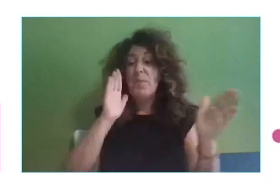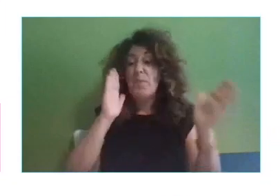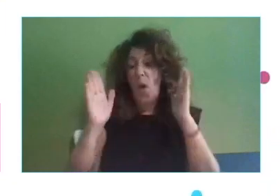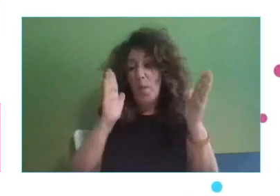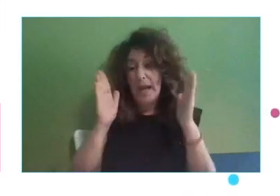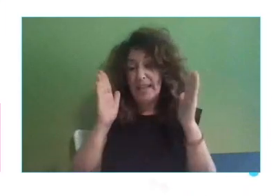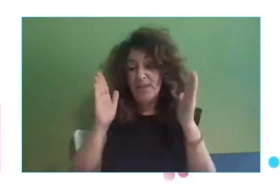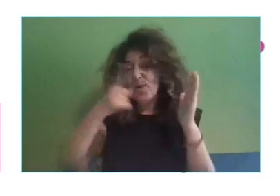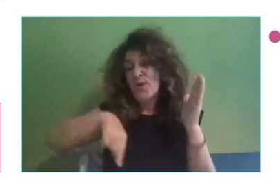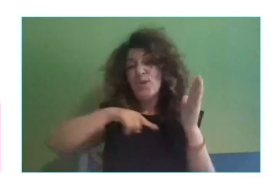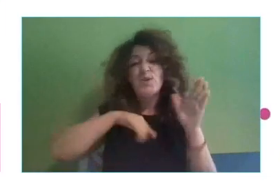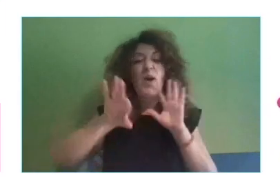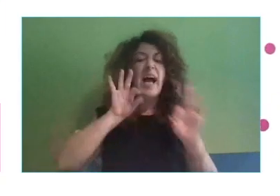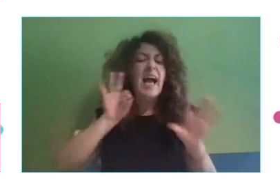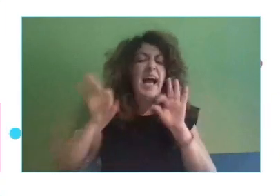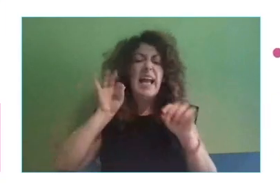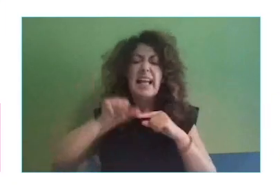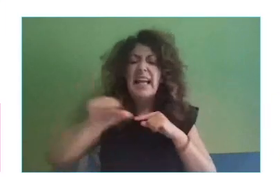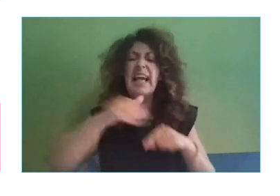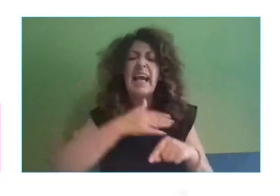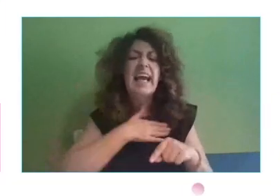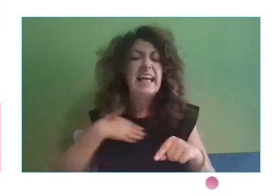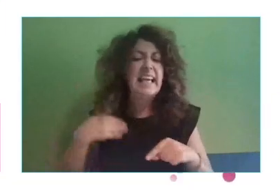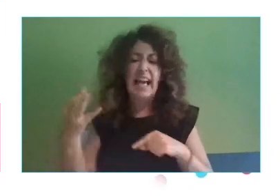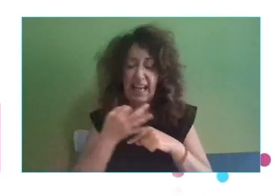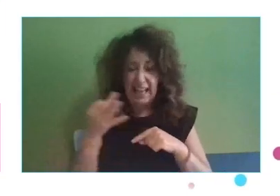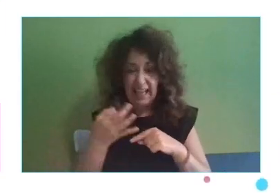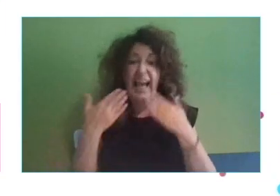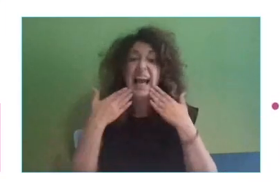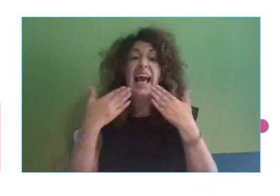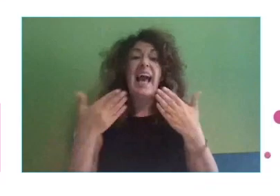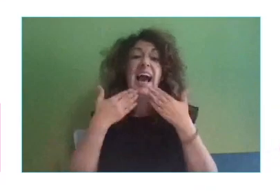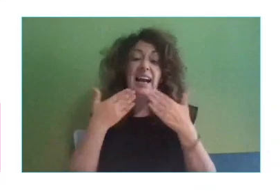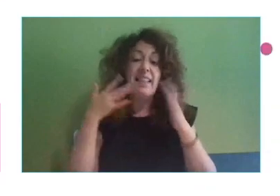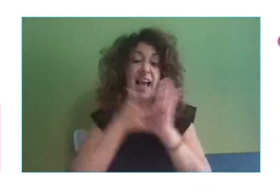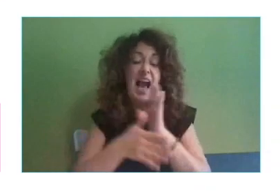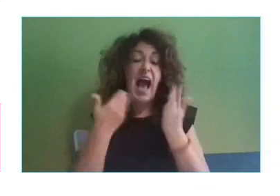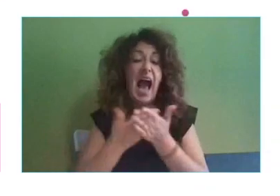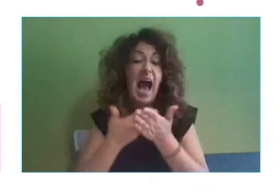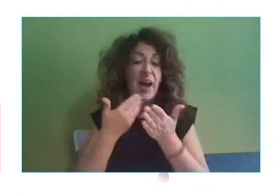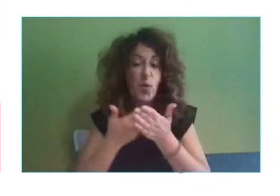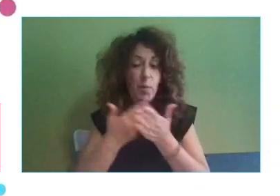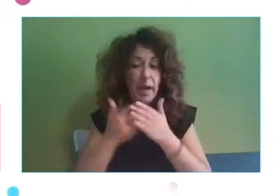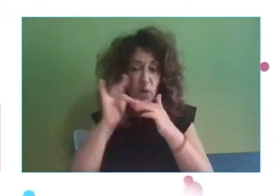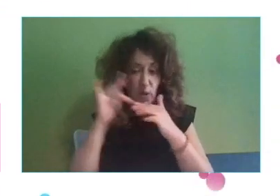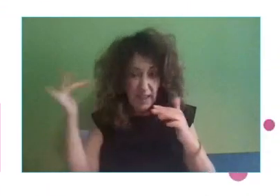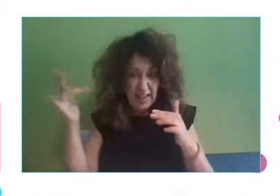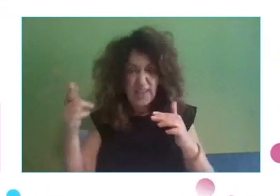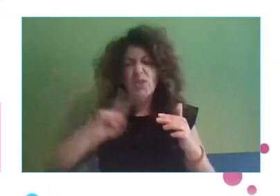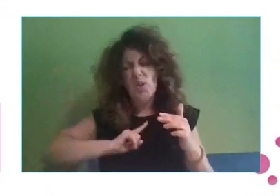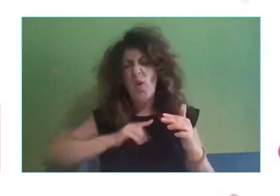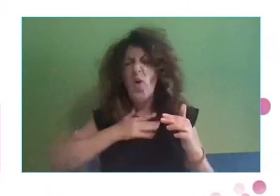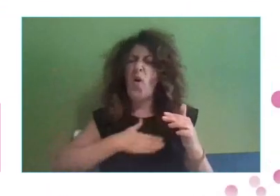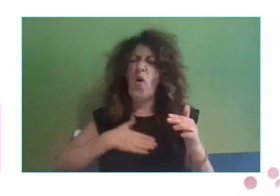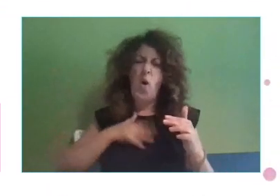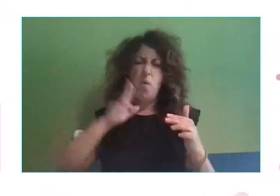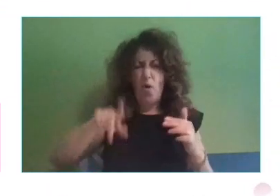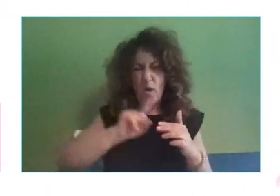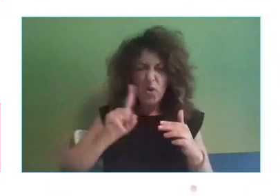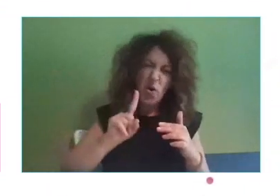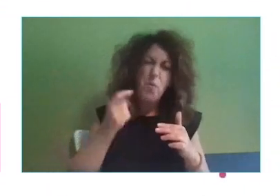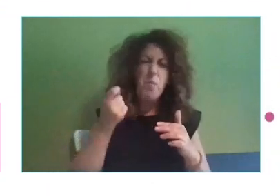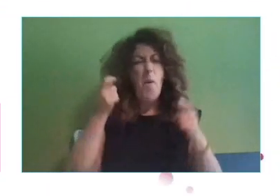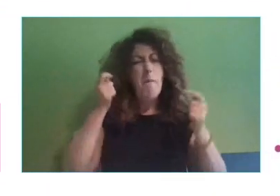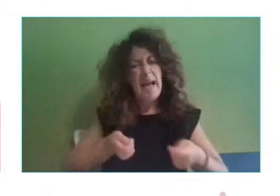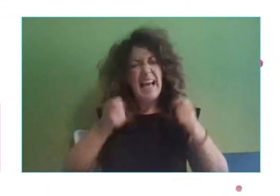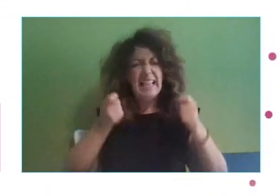ser y, sobre todo, gracias a los argumentos digitales. Soy incómodo, soy pesado, por eso me han puesto hasta ahora, porque soy un poco así, agitador y pepito